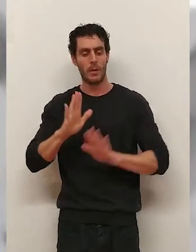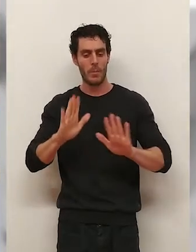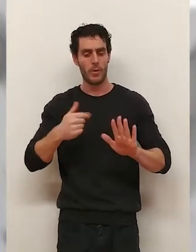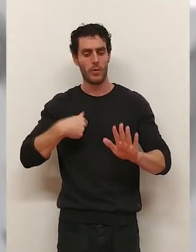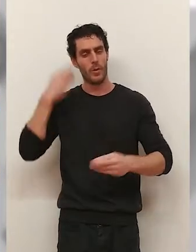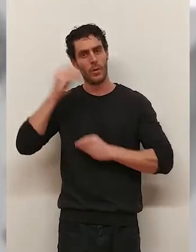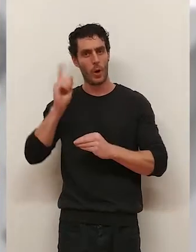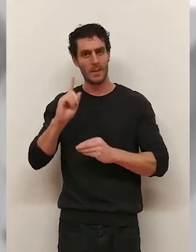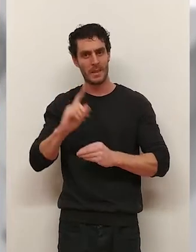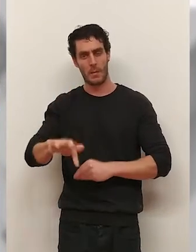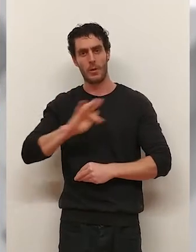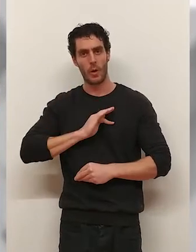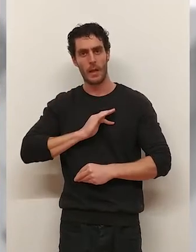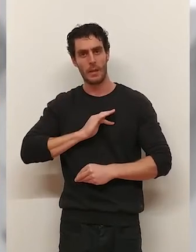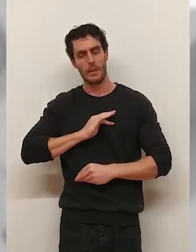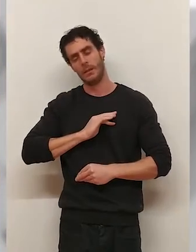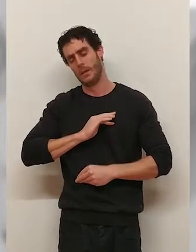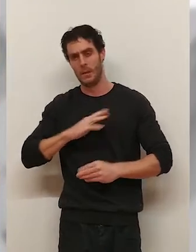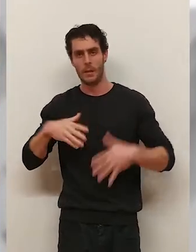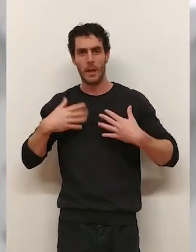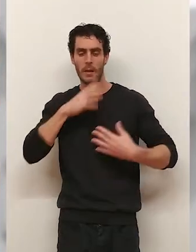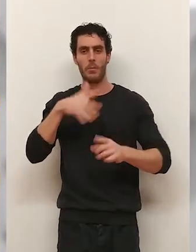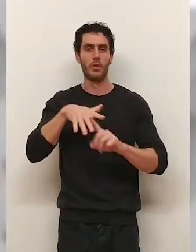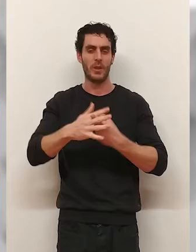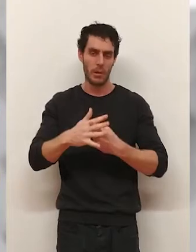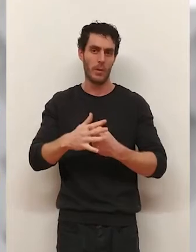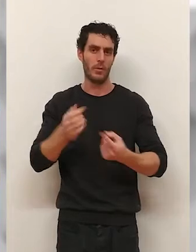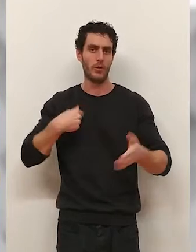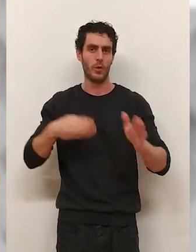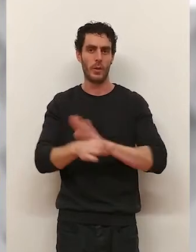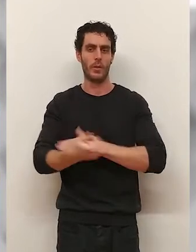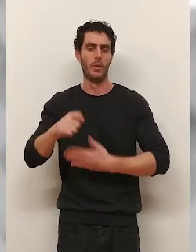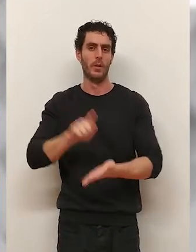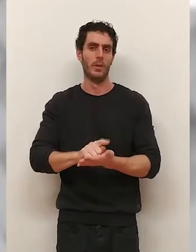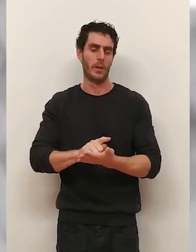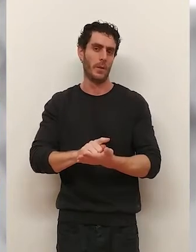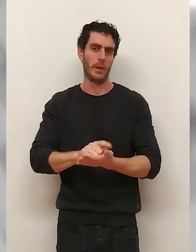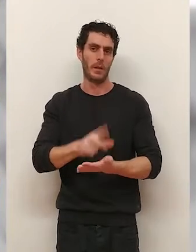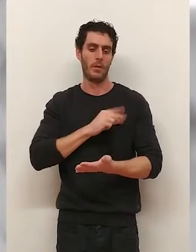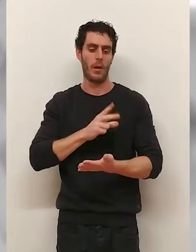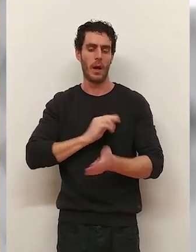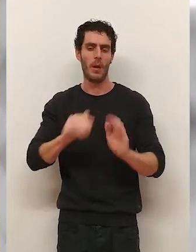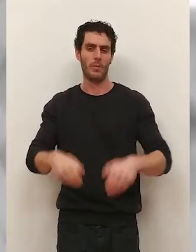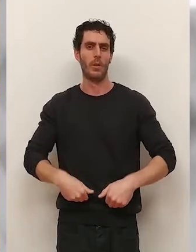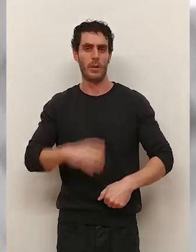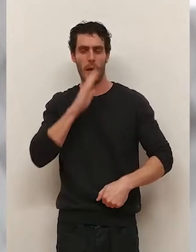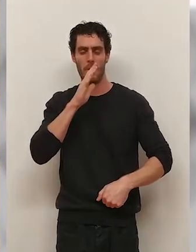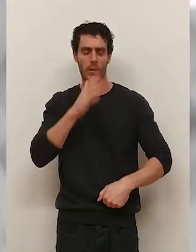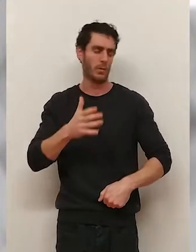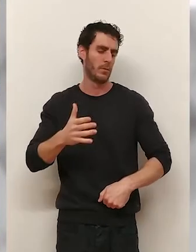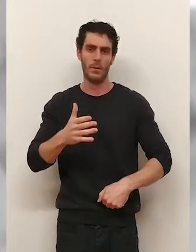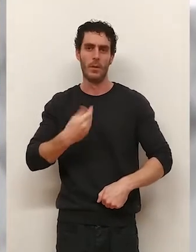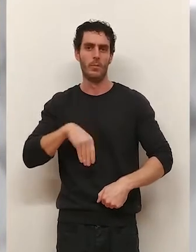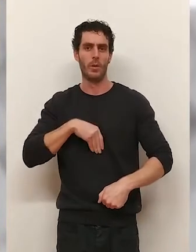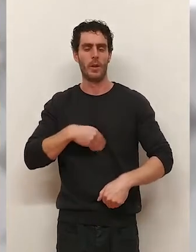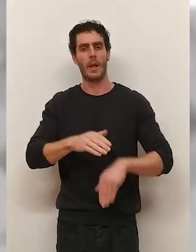pero no pensaba que me iba a tocar, por desgracia, por la circunstancia en la que entro, volver otra vez a retomar el tema. Era, además, vecino